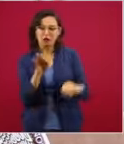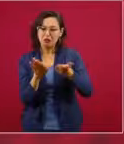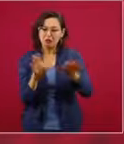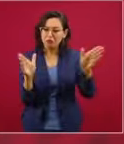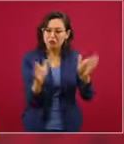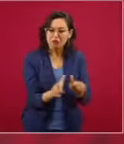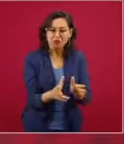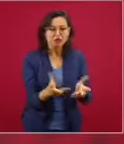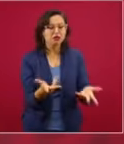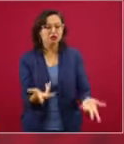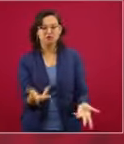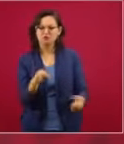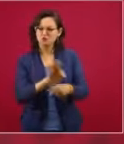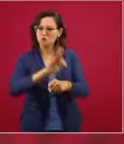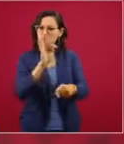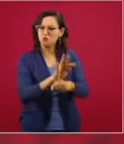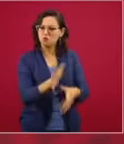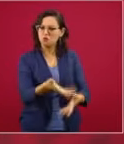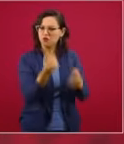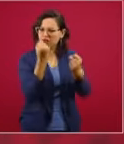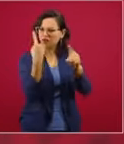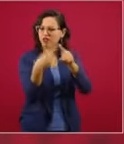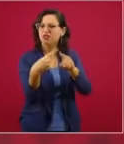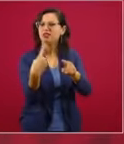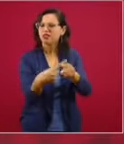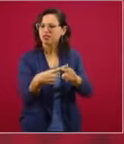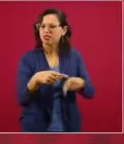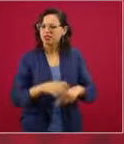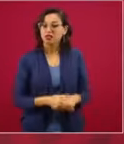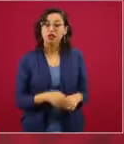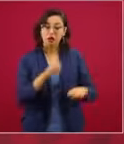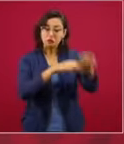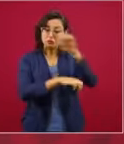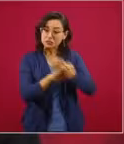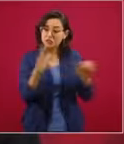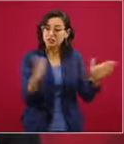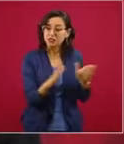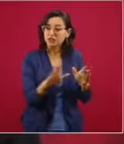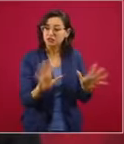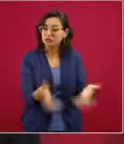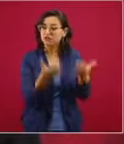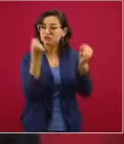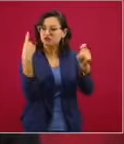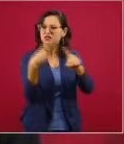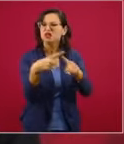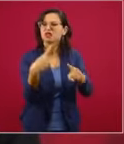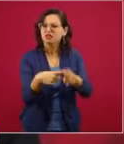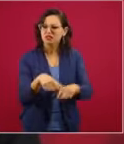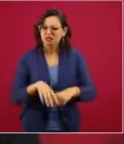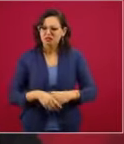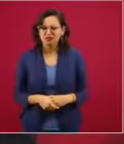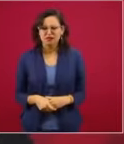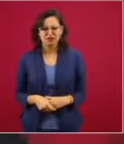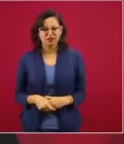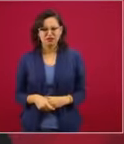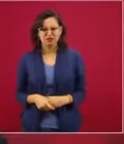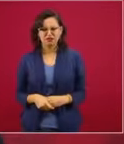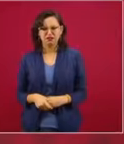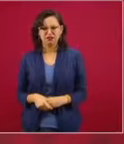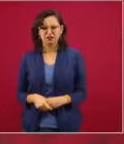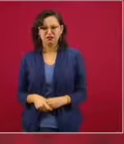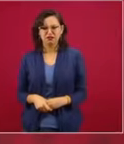pequeño comerciante, al pequeño empresario? ¿Quién lo va a rescatar? Si